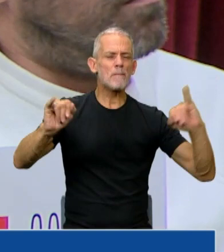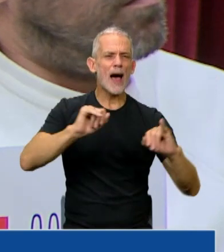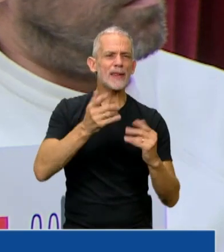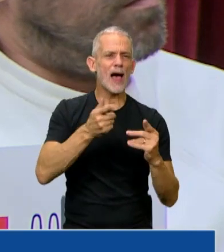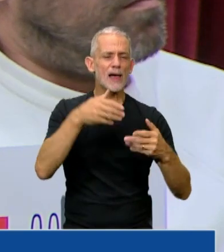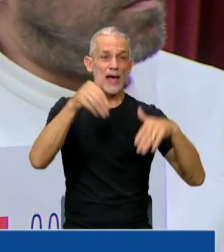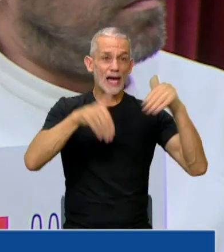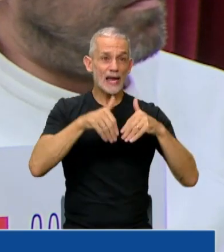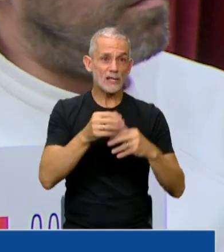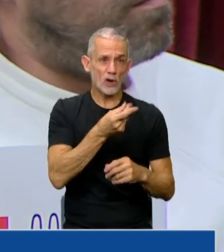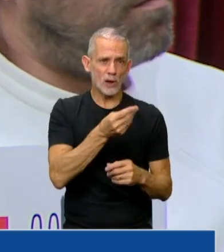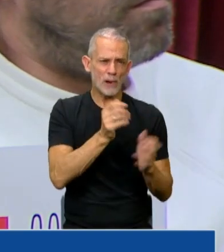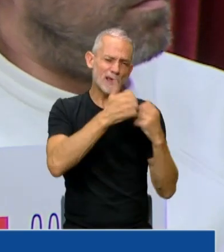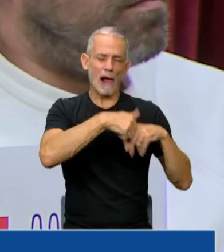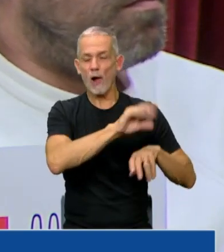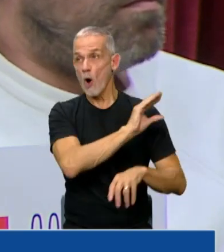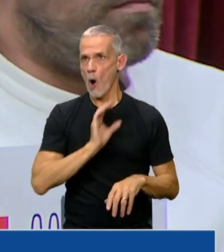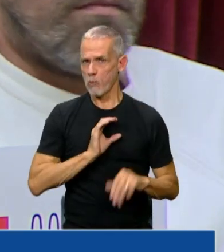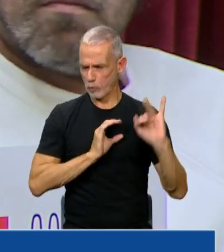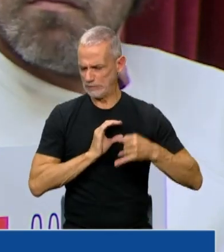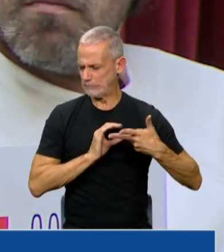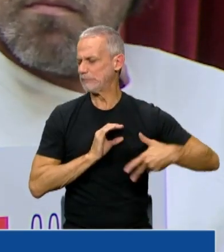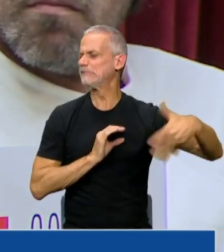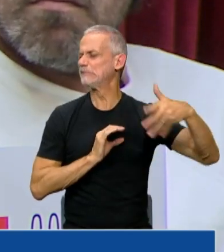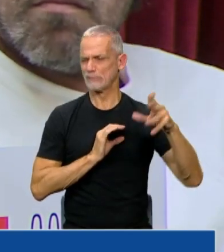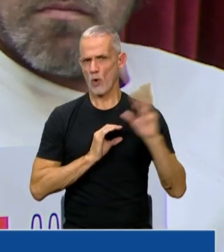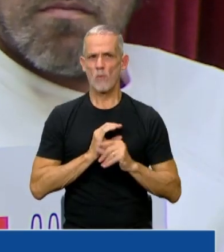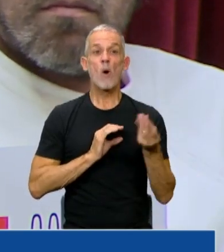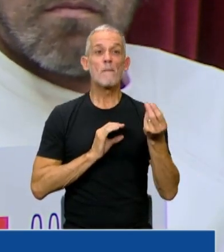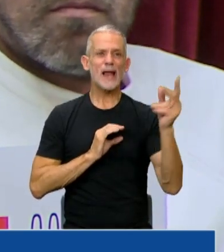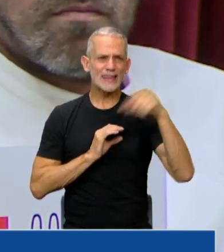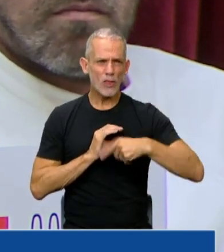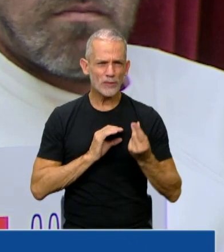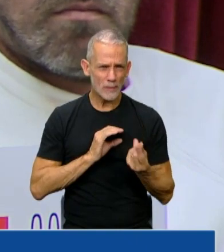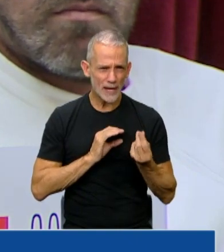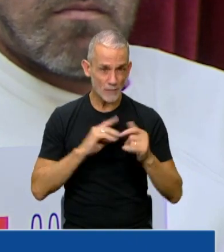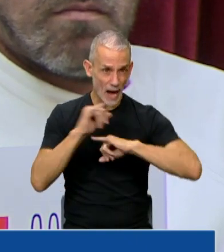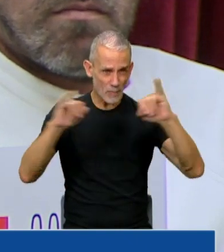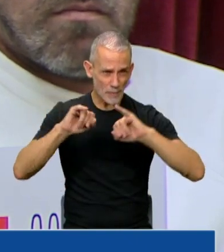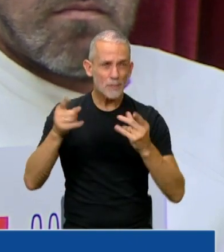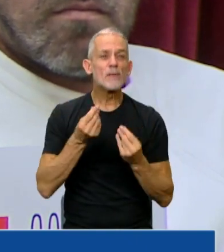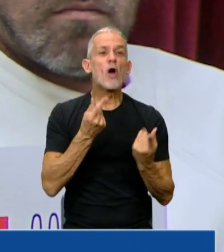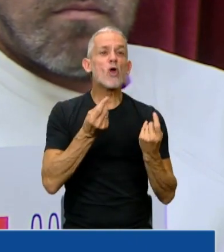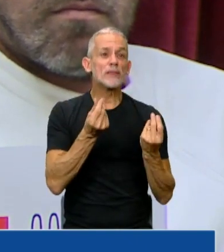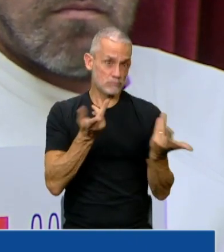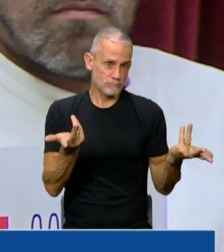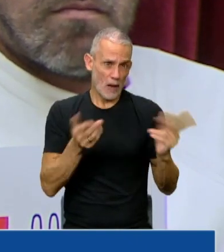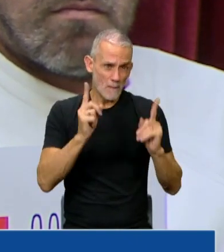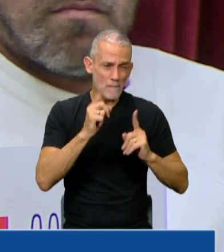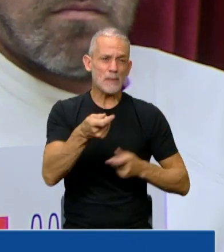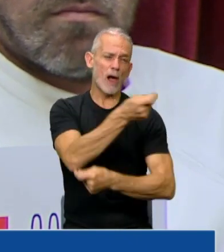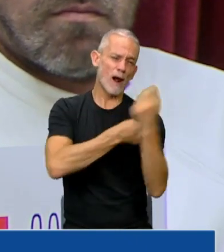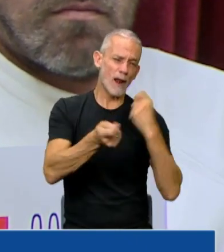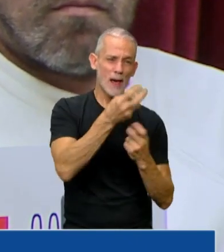y aceptan fondos, se hacen los distraídos, pero gran parte de los fondos que terminan en sus arcas son fondos que provienen justamente